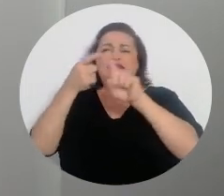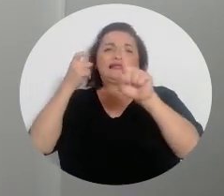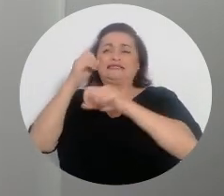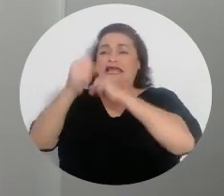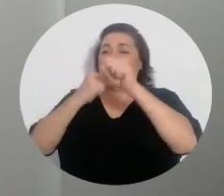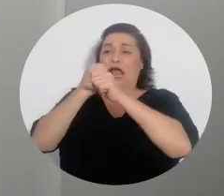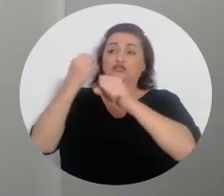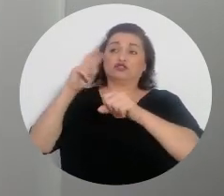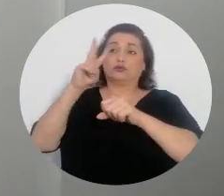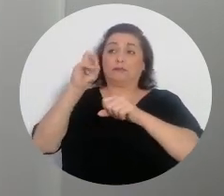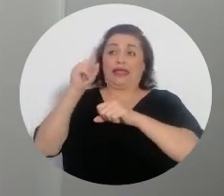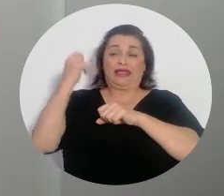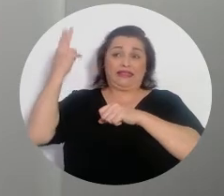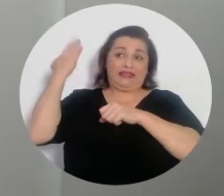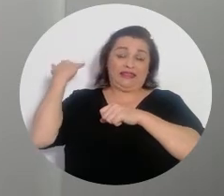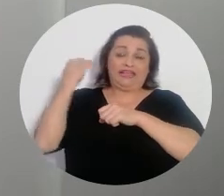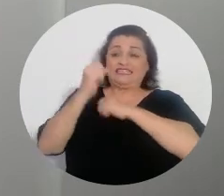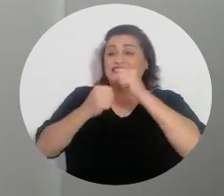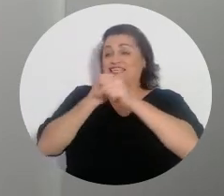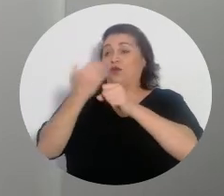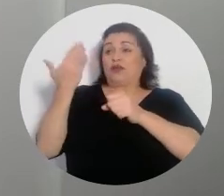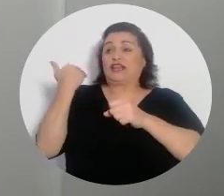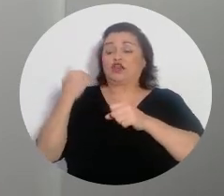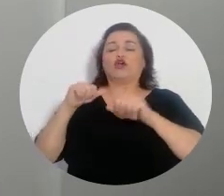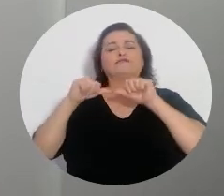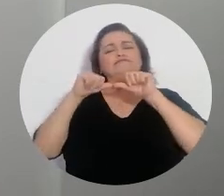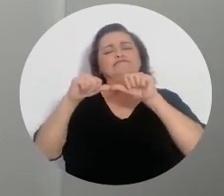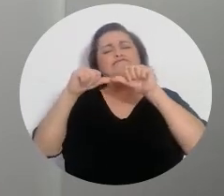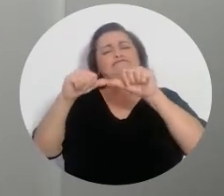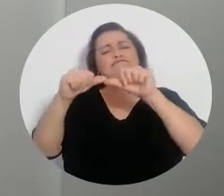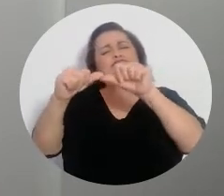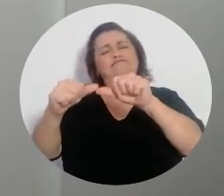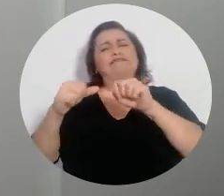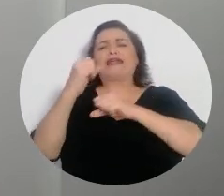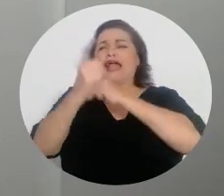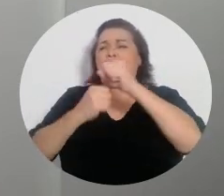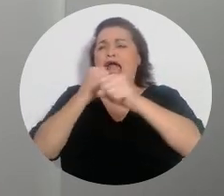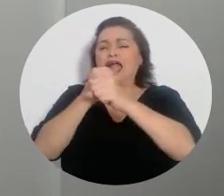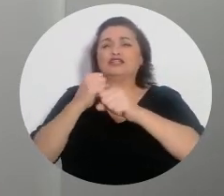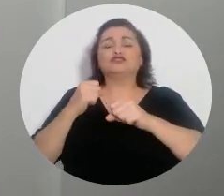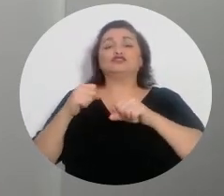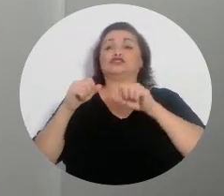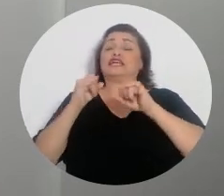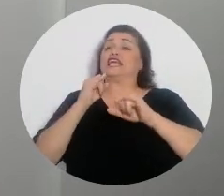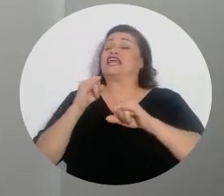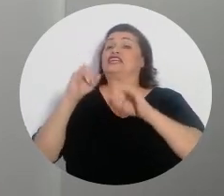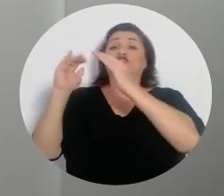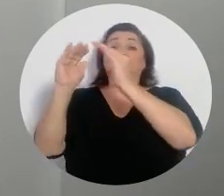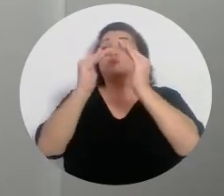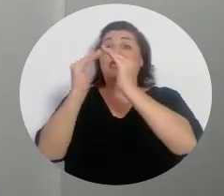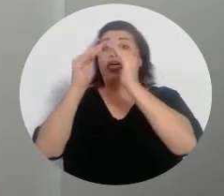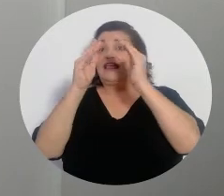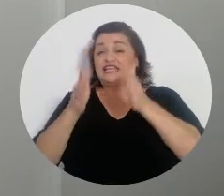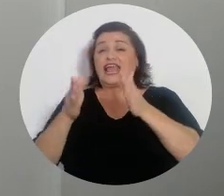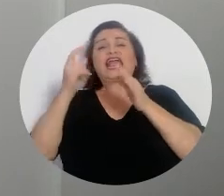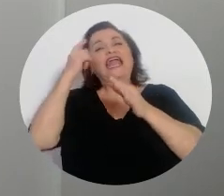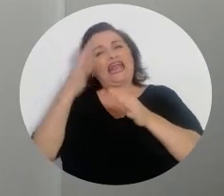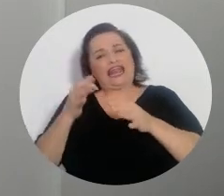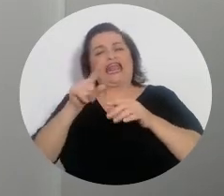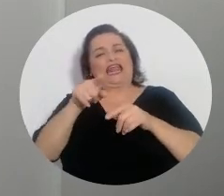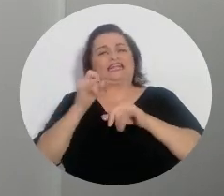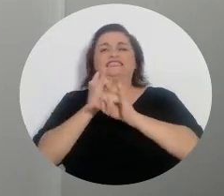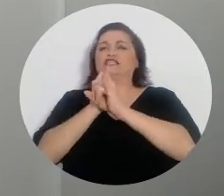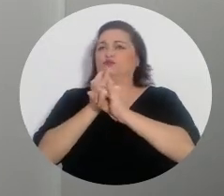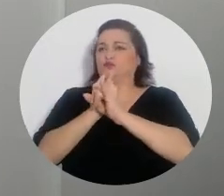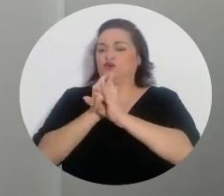del siglo anterior y se ha mantenido por décadas y la ciudadanía sigue creyendo en este instituto de la beligerancia política.